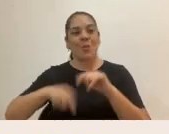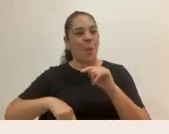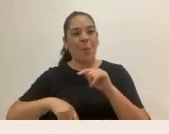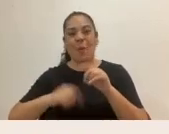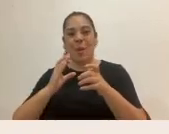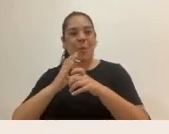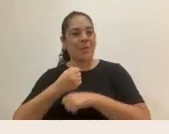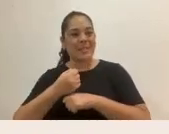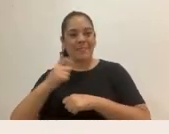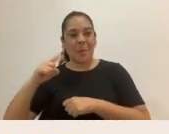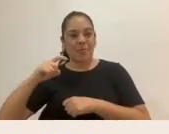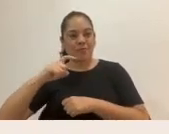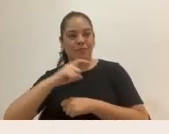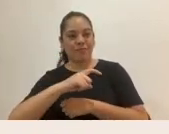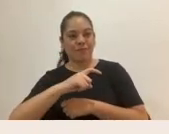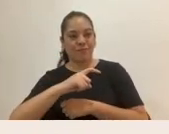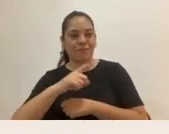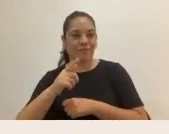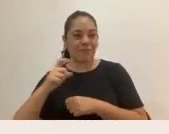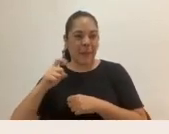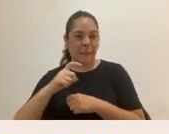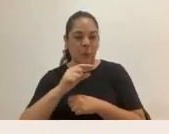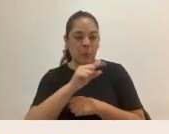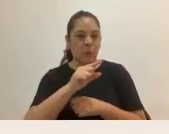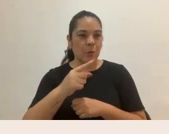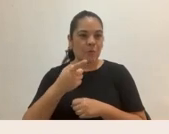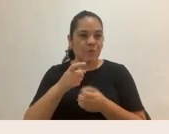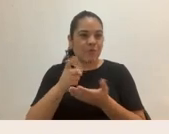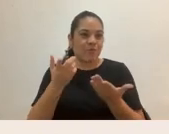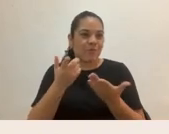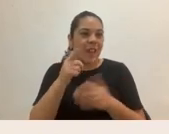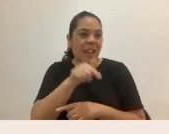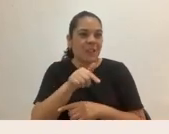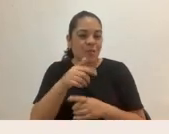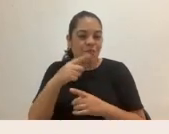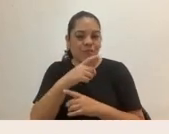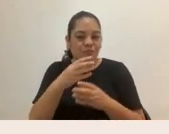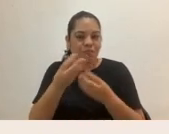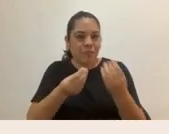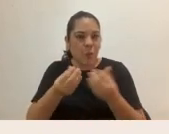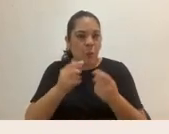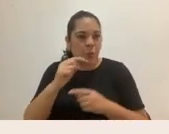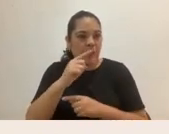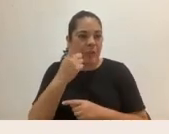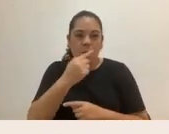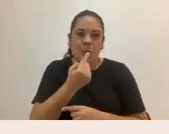espermatozoides. Es una realidad que compete a los hombres a nivel biológico.